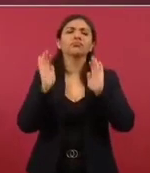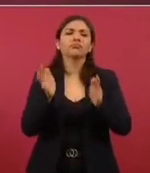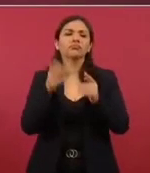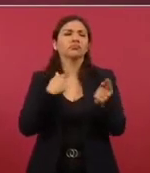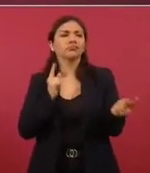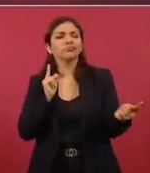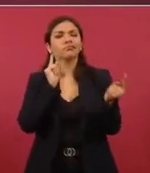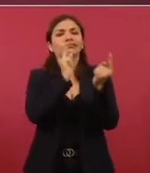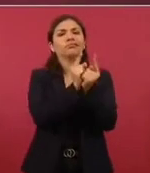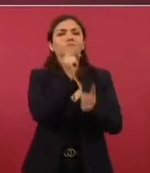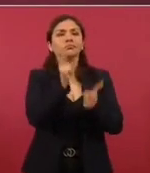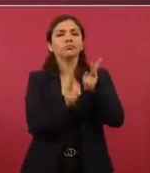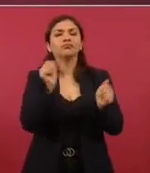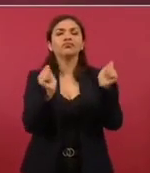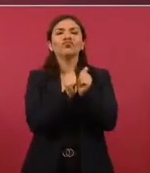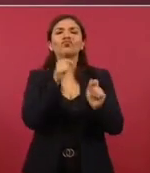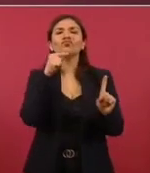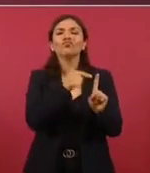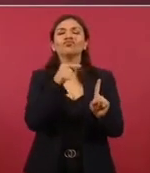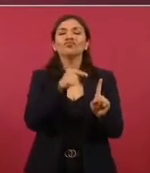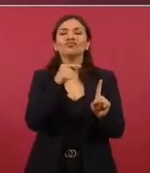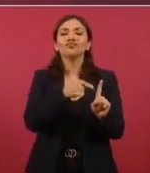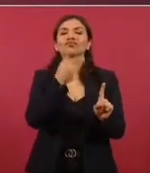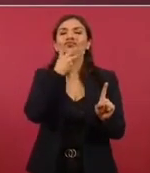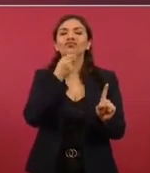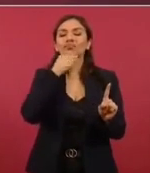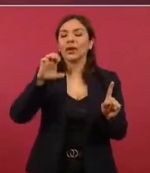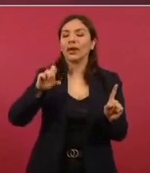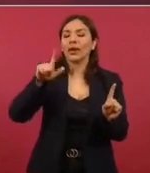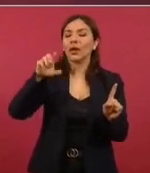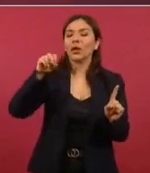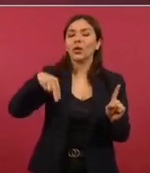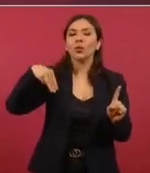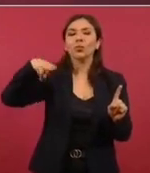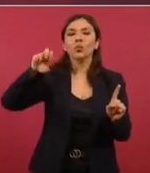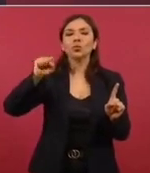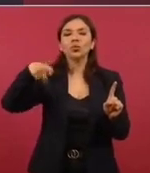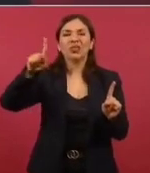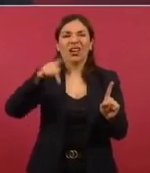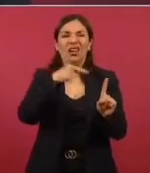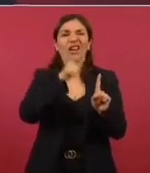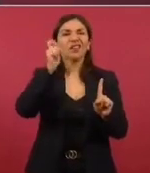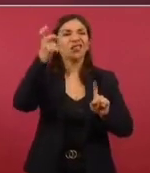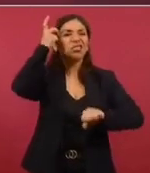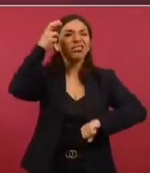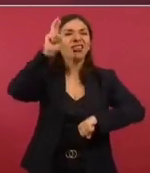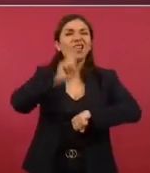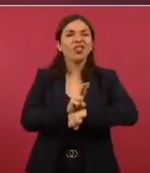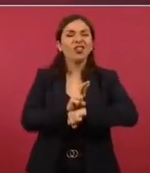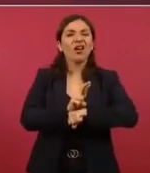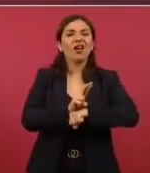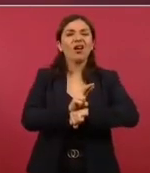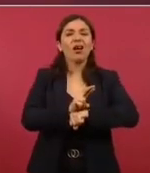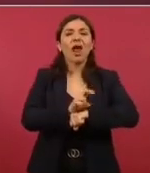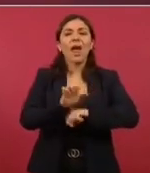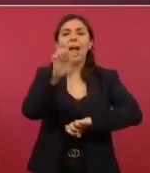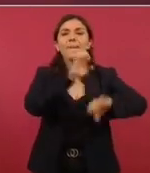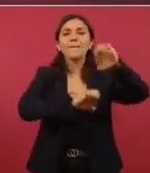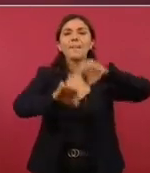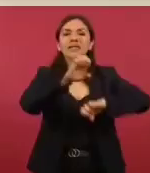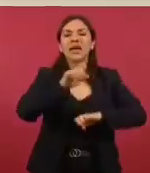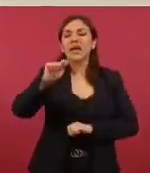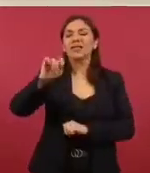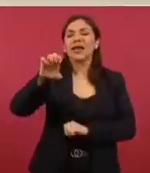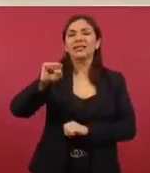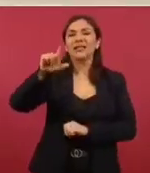ayer con el señor Elon Musk, el director de Tesla,